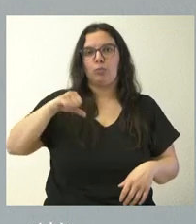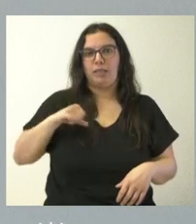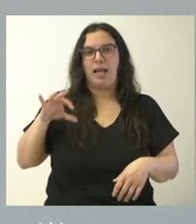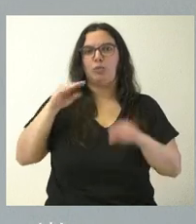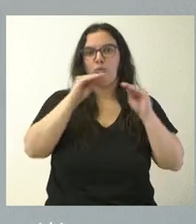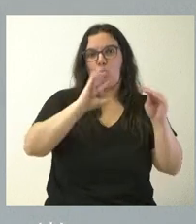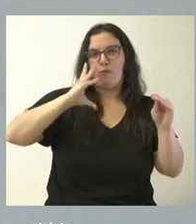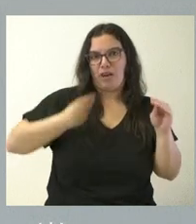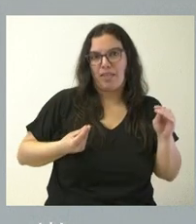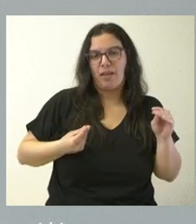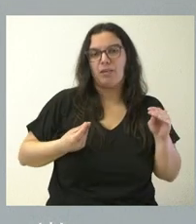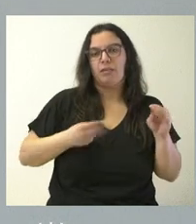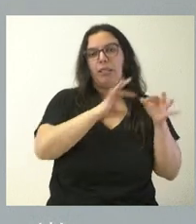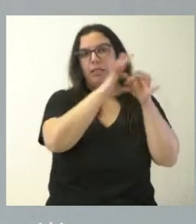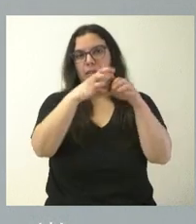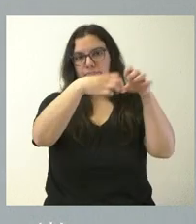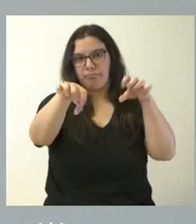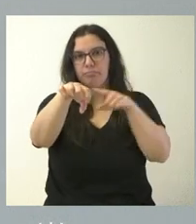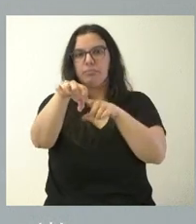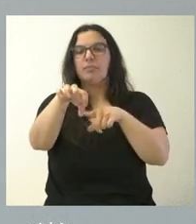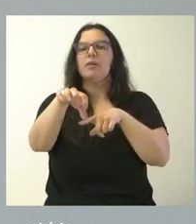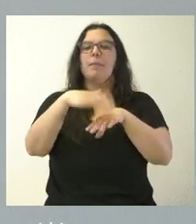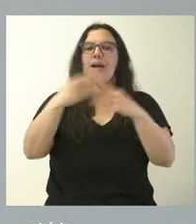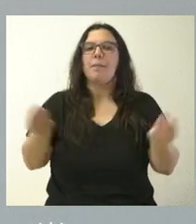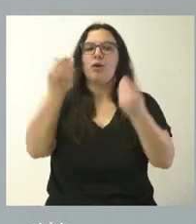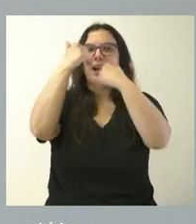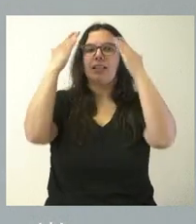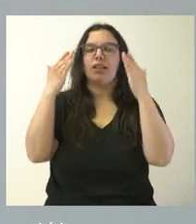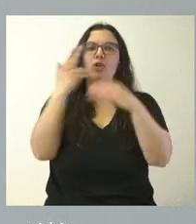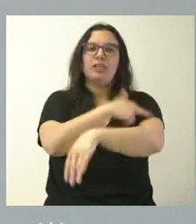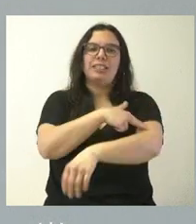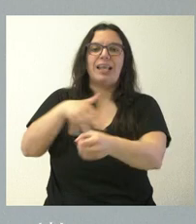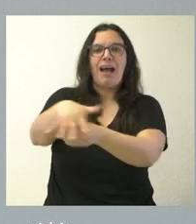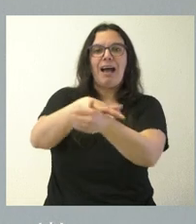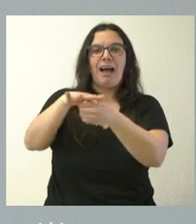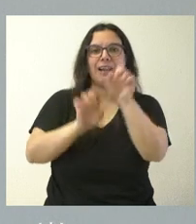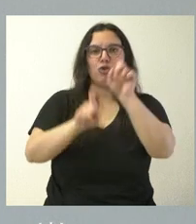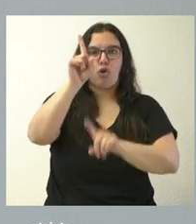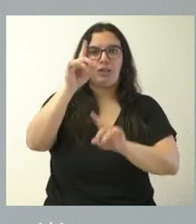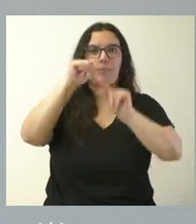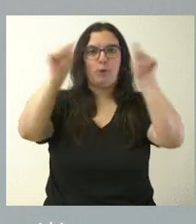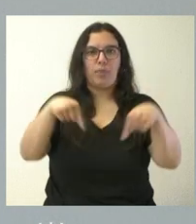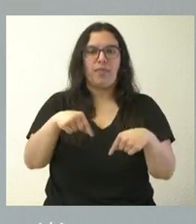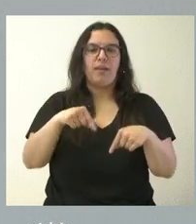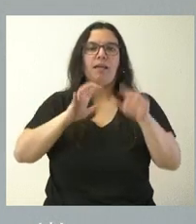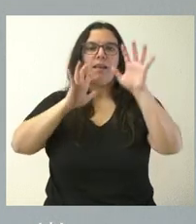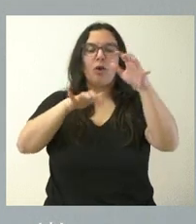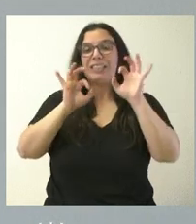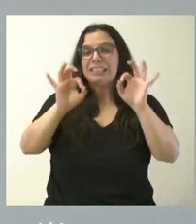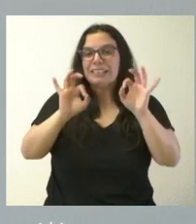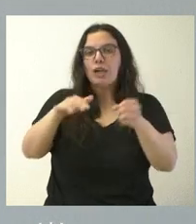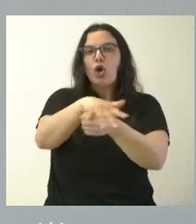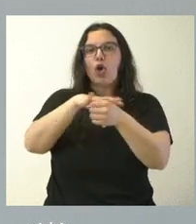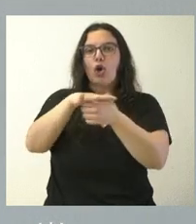Ponferrada y que nos permite, en este caso, mejorar atención sanitaria en todo el área norte de la provincia de León y muy específicamente en la